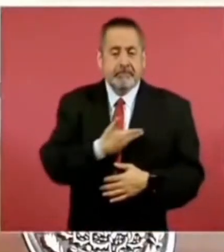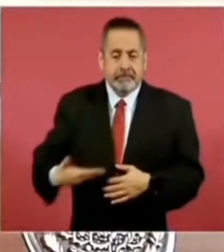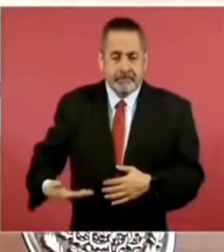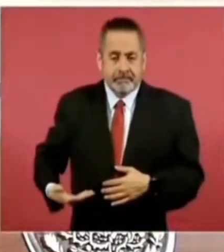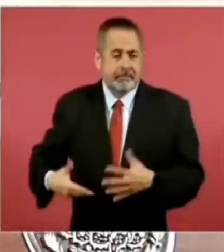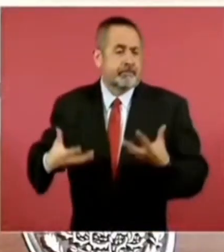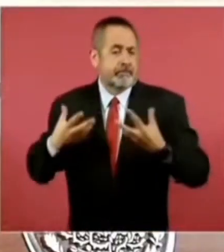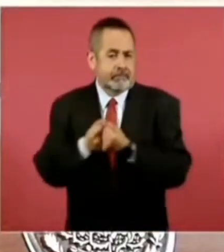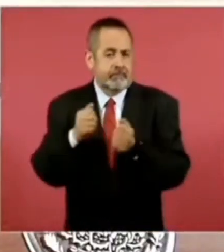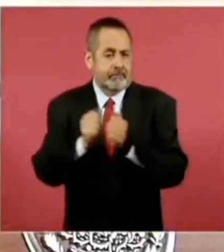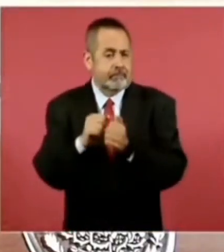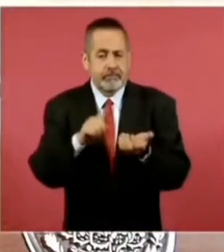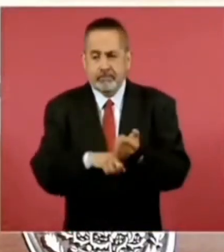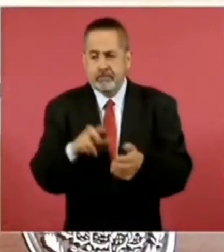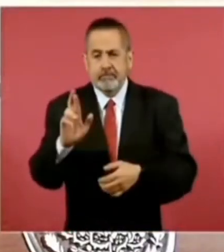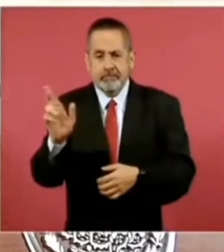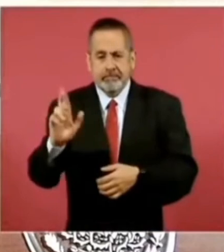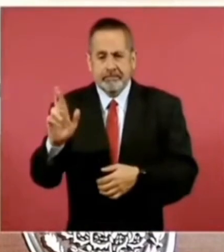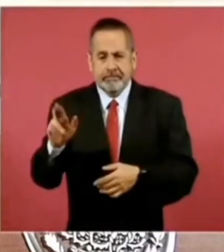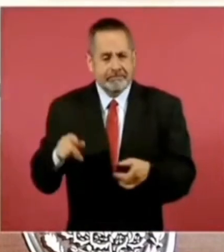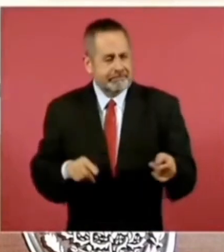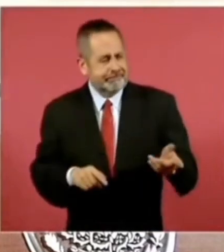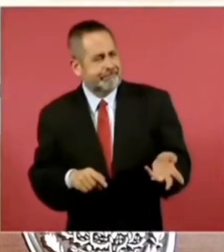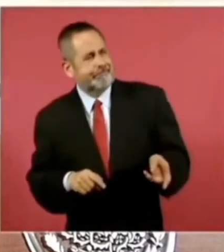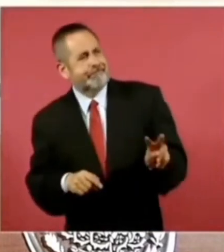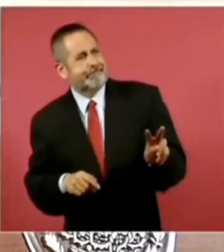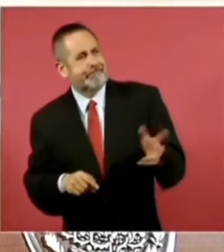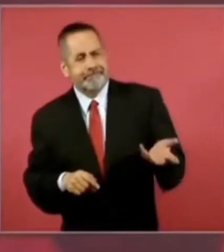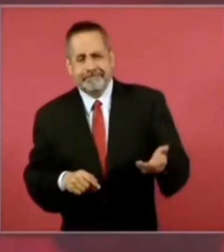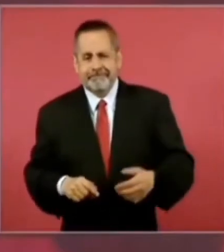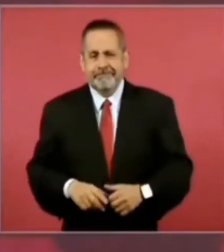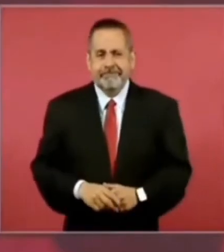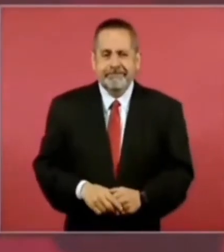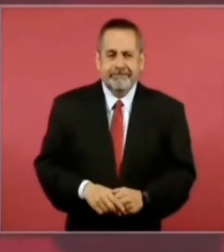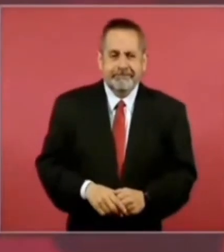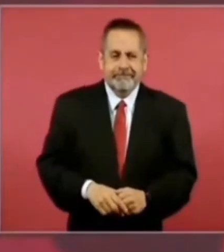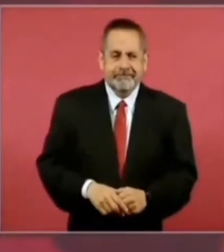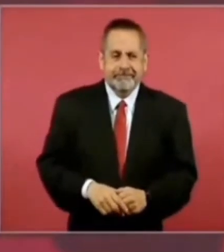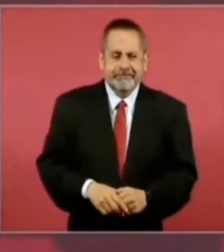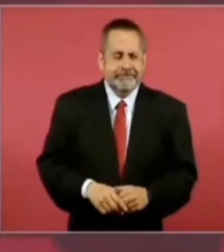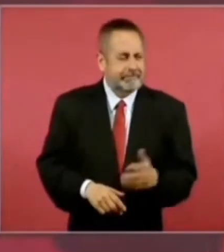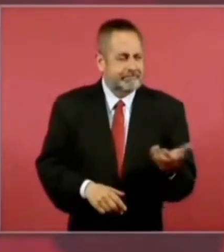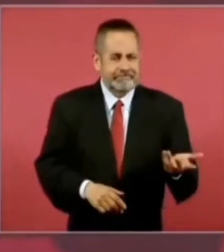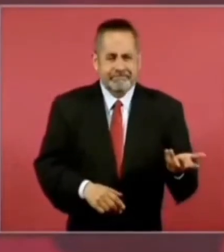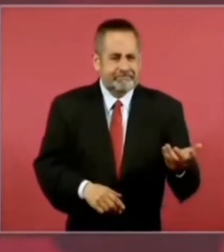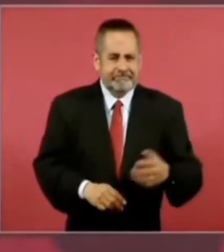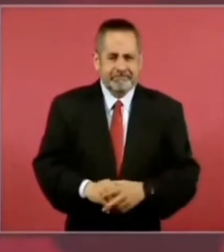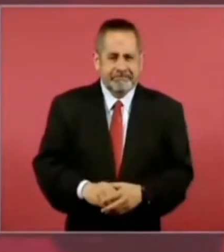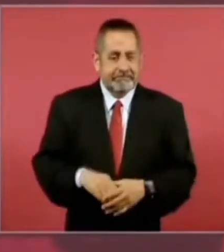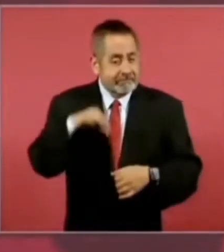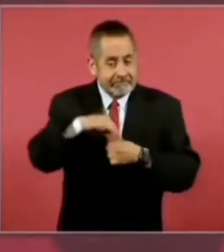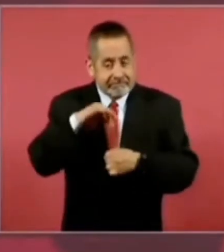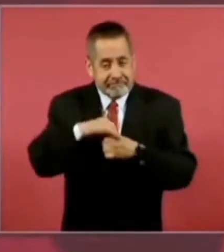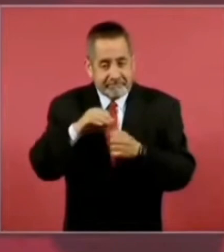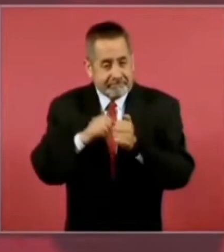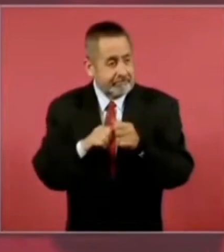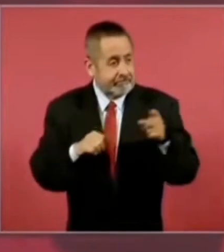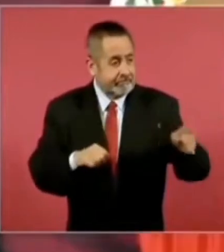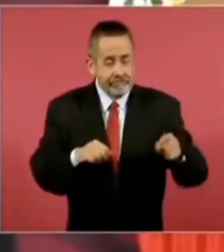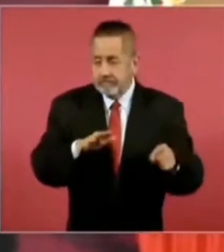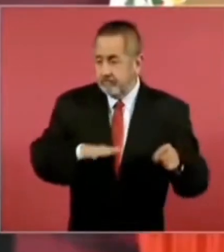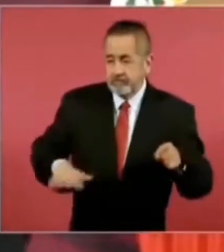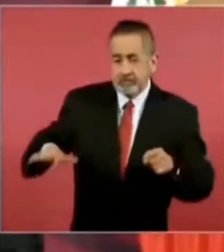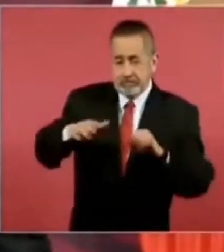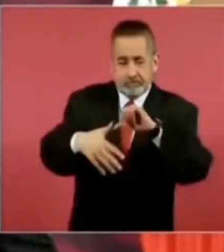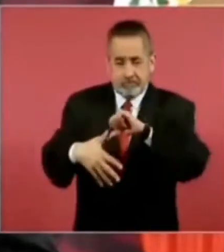Republicano, ¿cómo van a votar los hispanos?